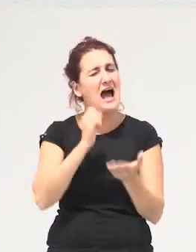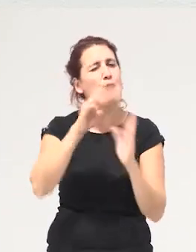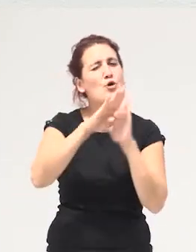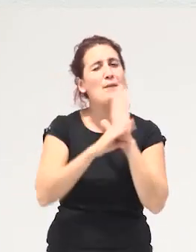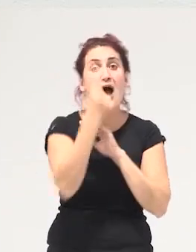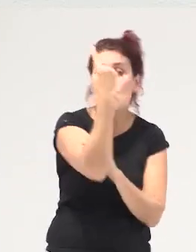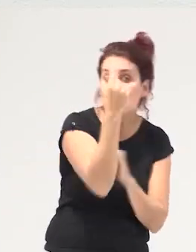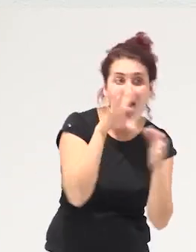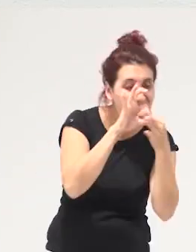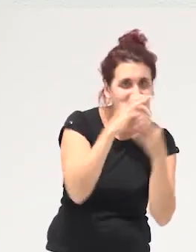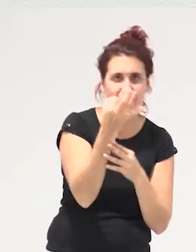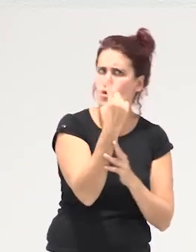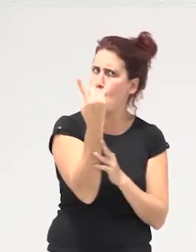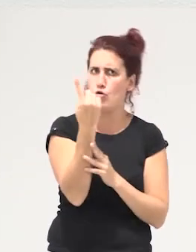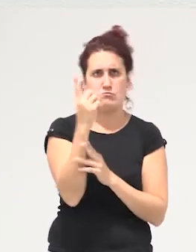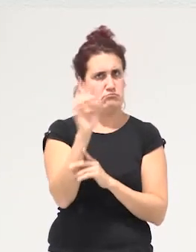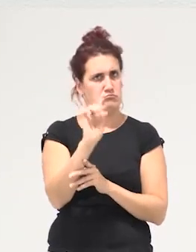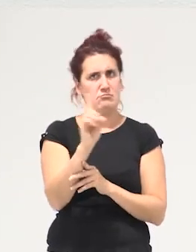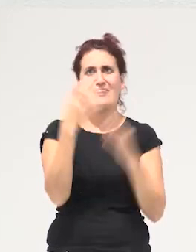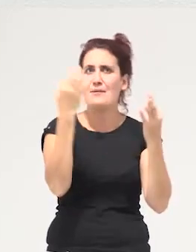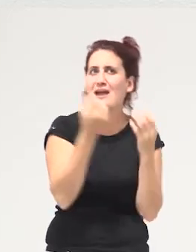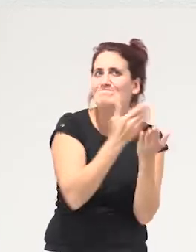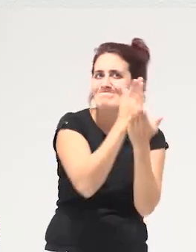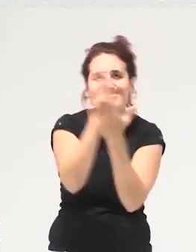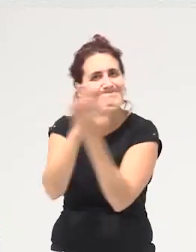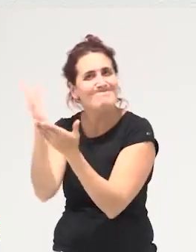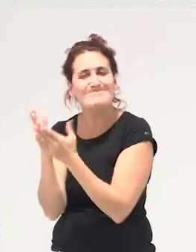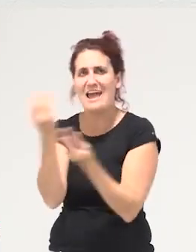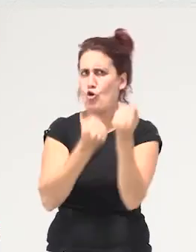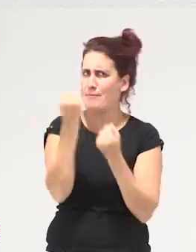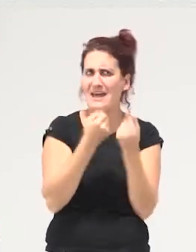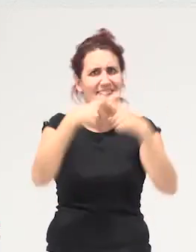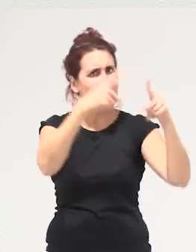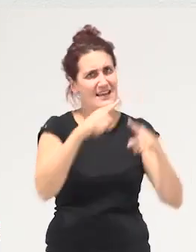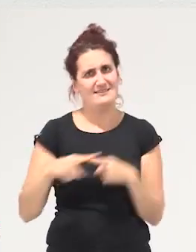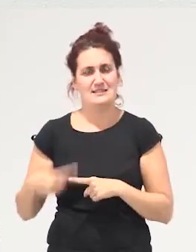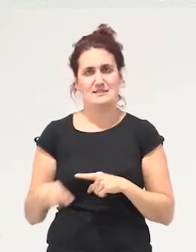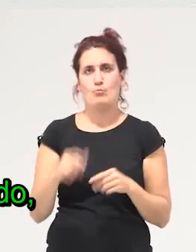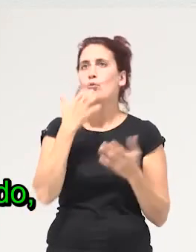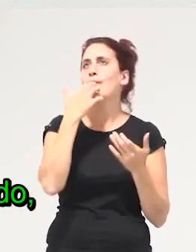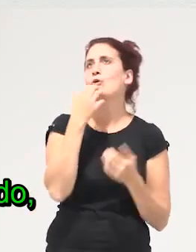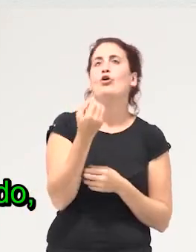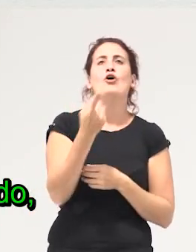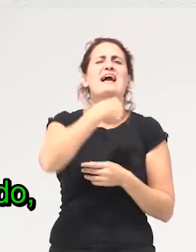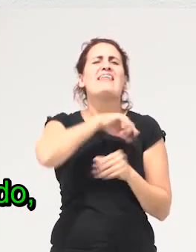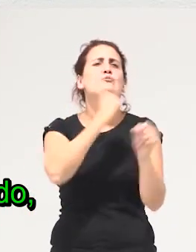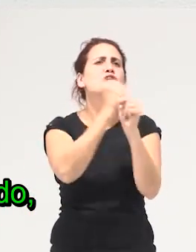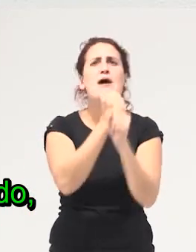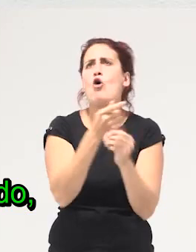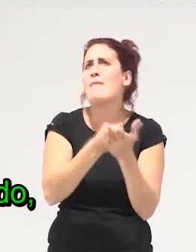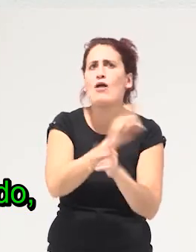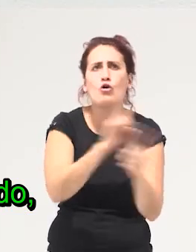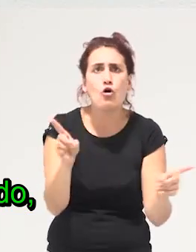receta sino que apueste por una multiplicidad de formas económicas entonces por ejemplo un debate que aparece siempre es qué hacemos con todo el trabajo no pagado